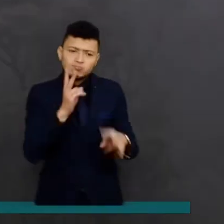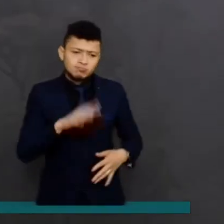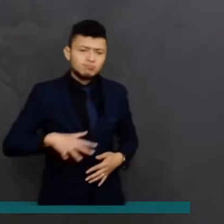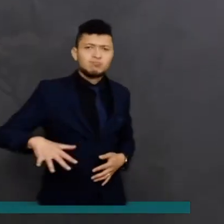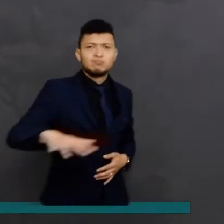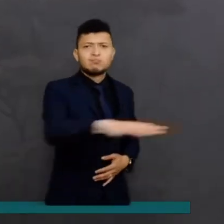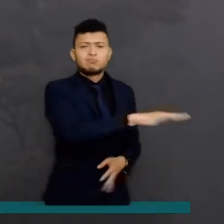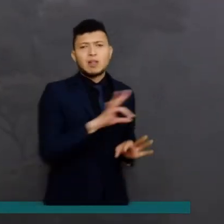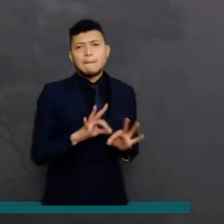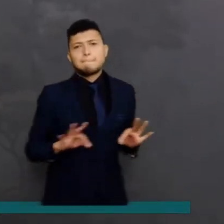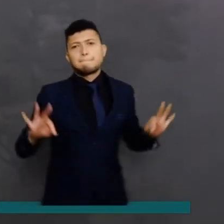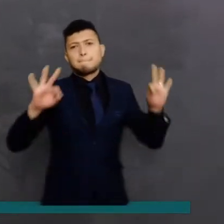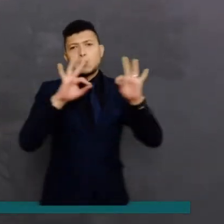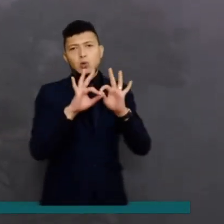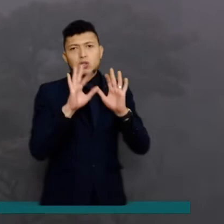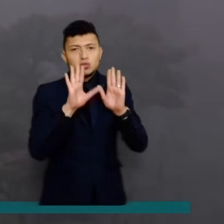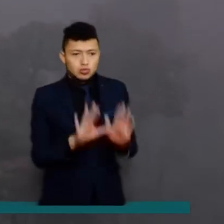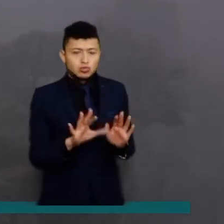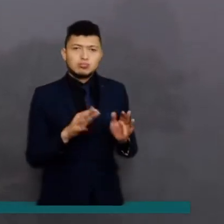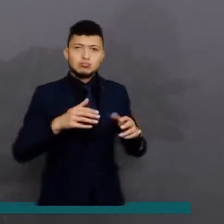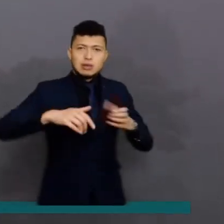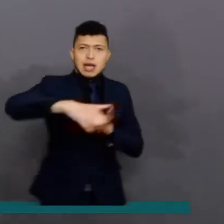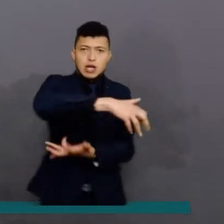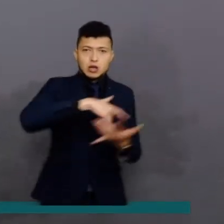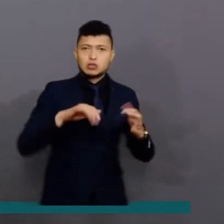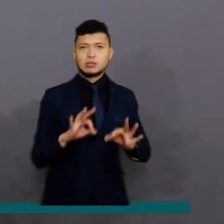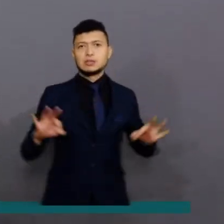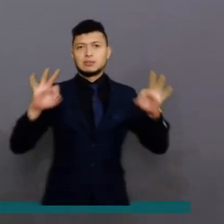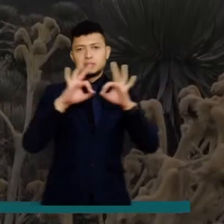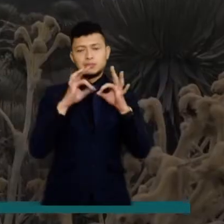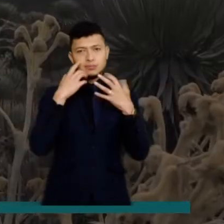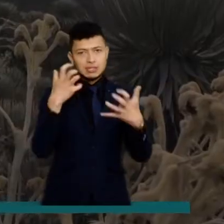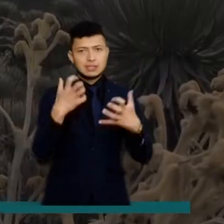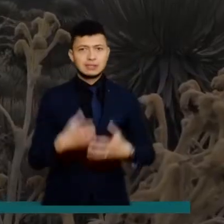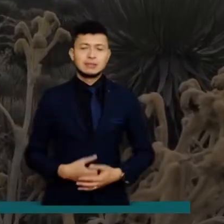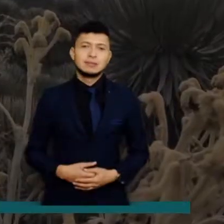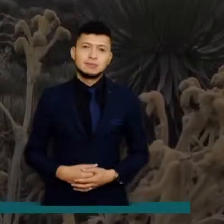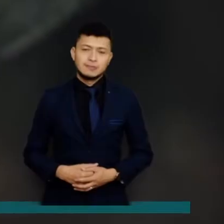respeto de estos espacios tan importantes para el ecosistema.